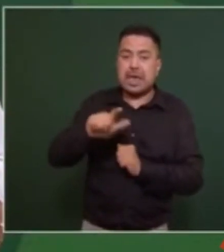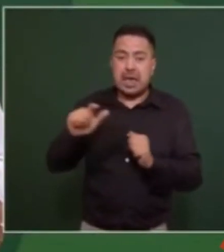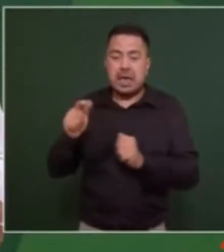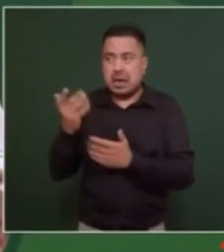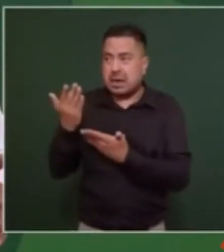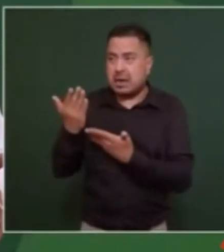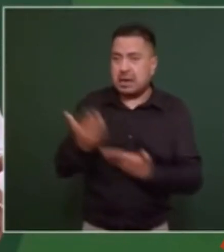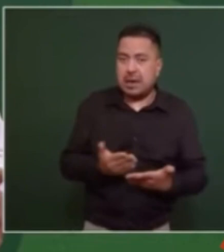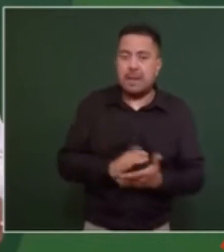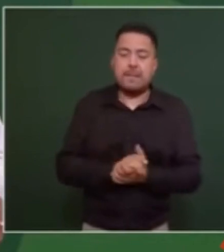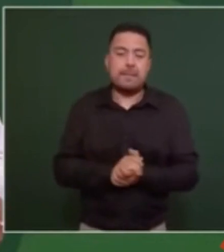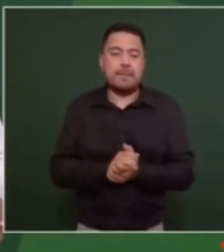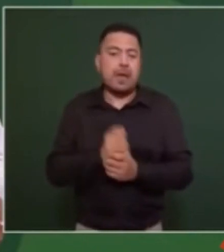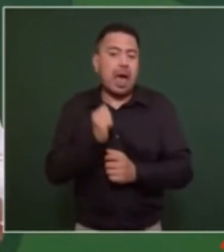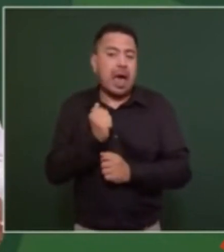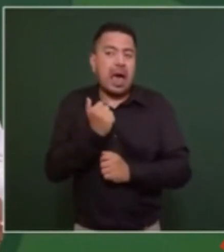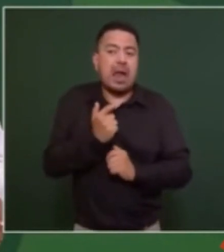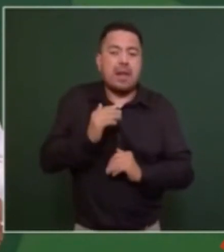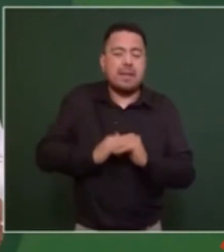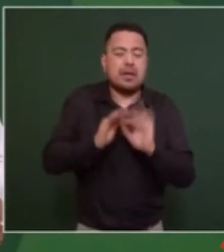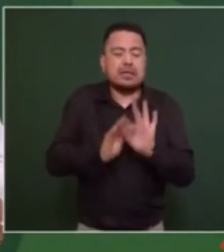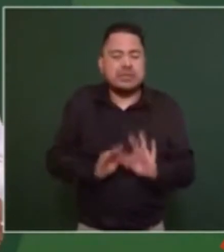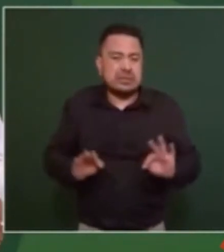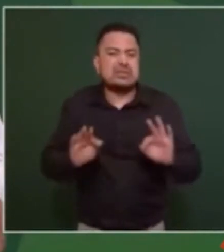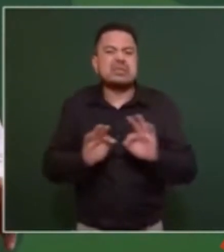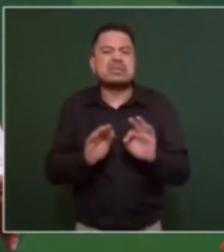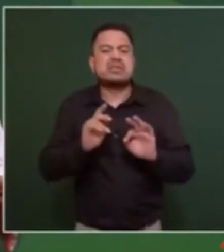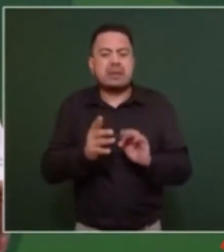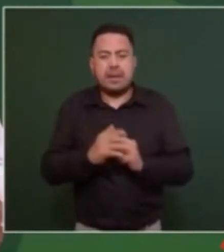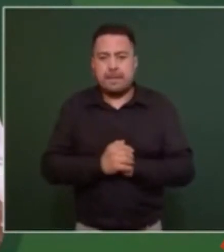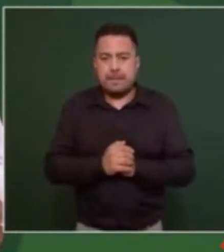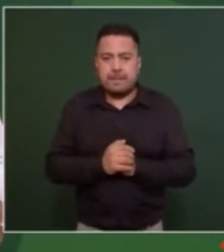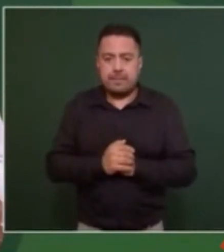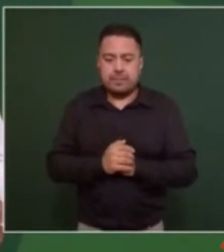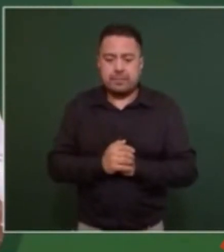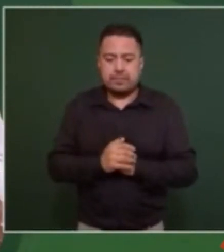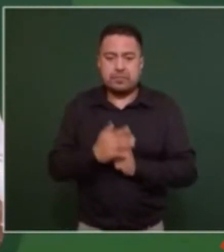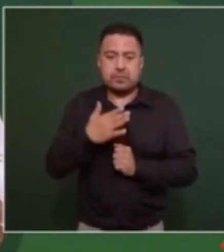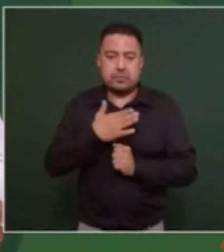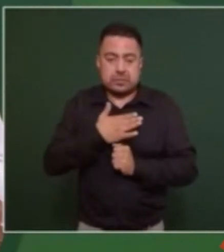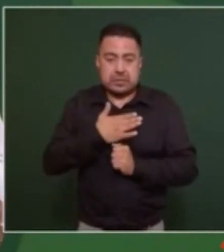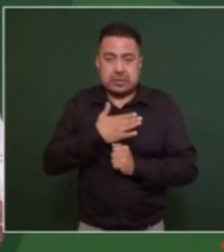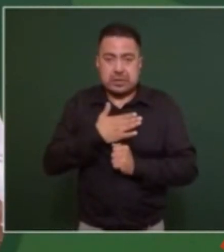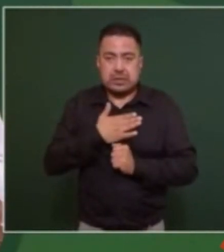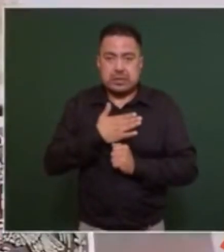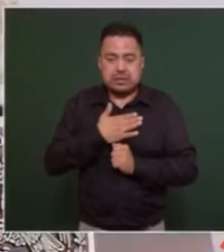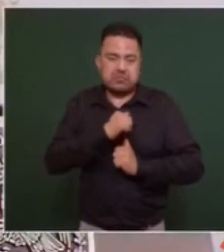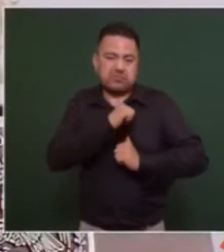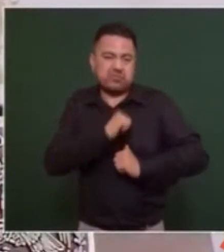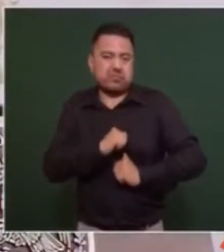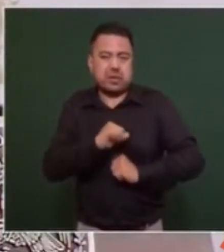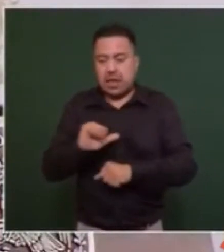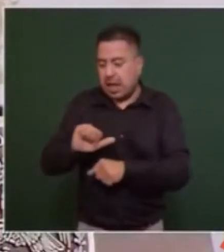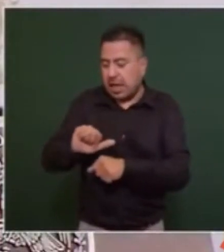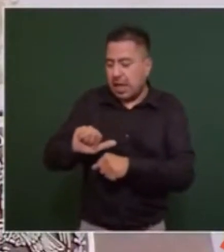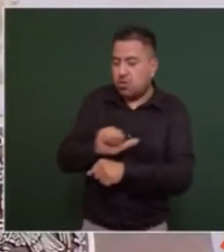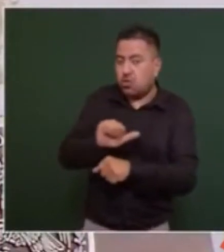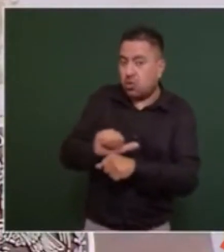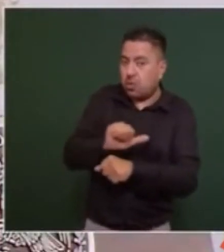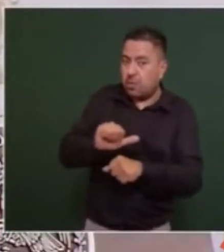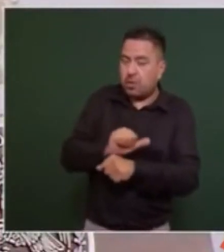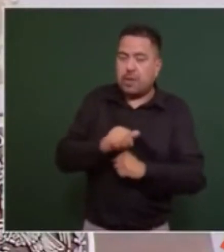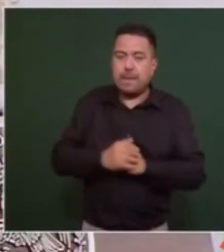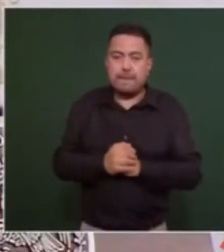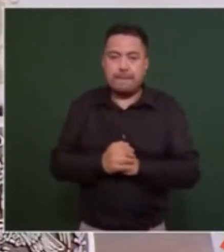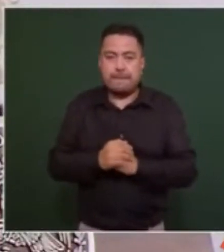Y aquí viene algo muy importante. Mi origen es de la industria automotriz. Por